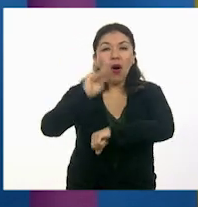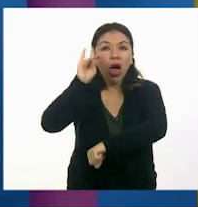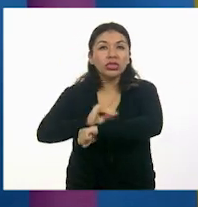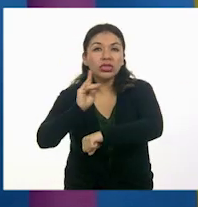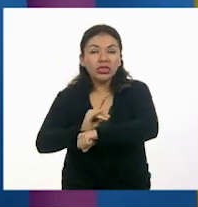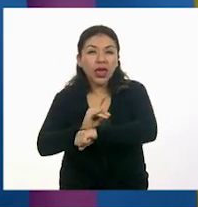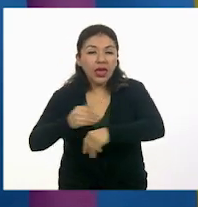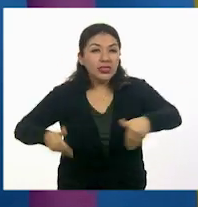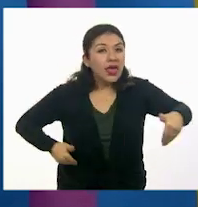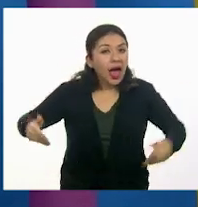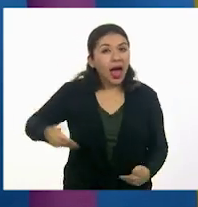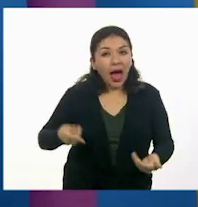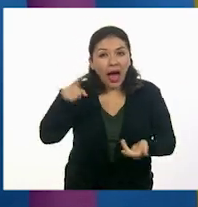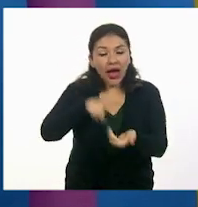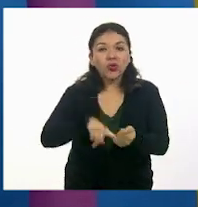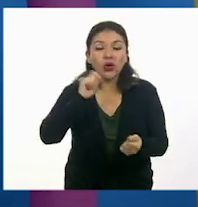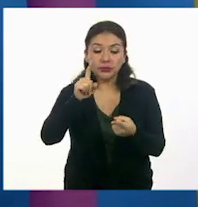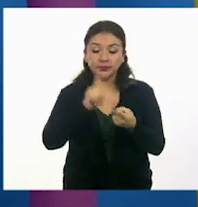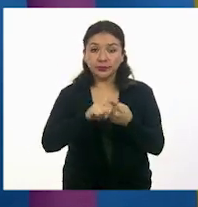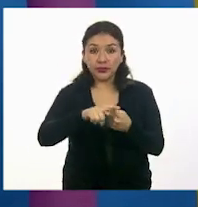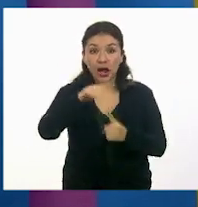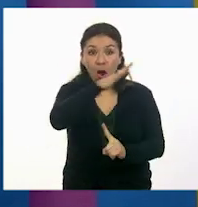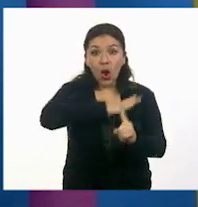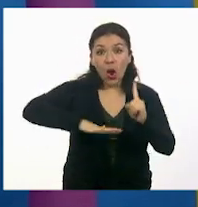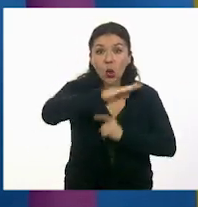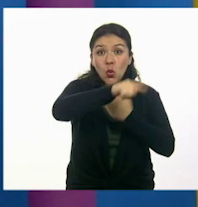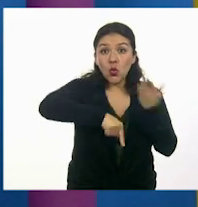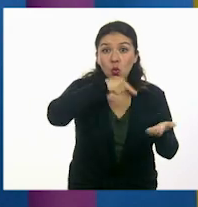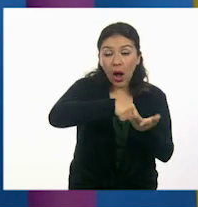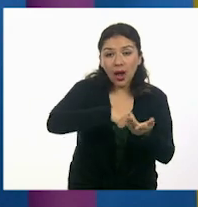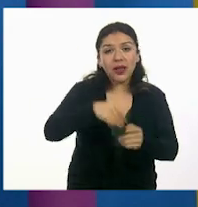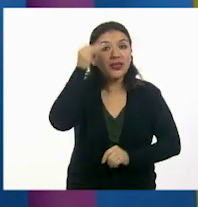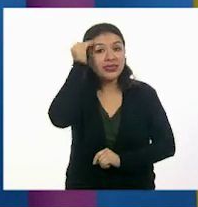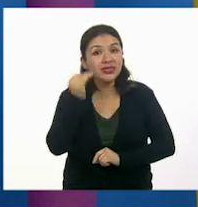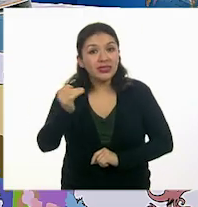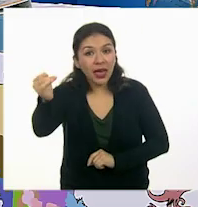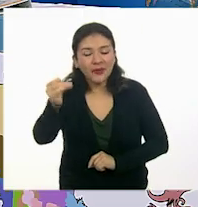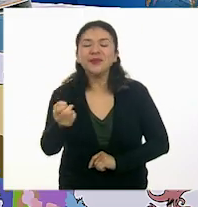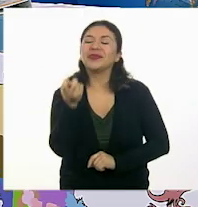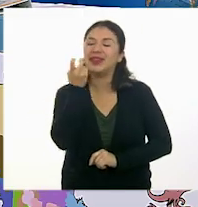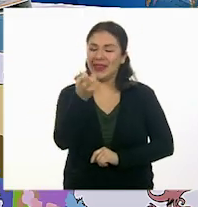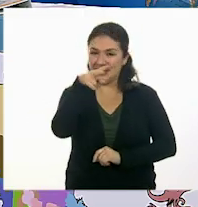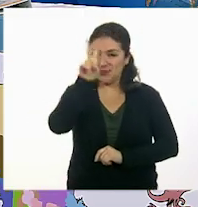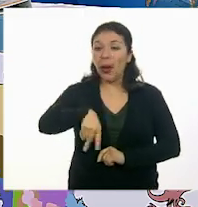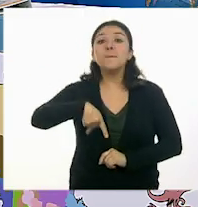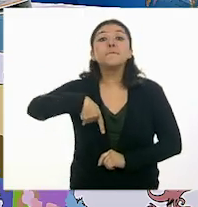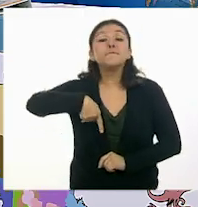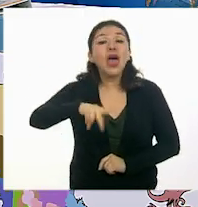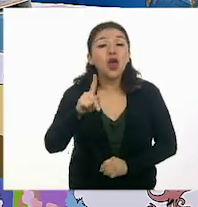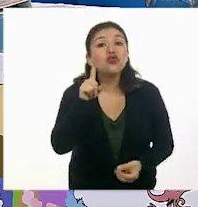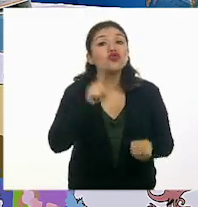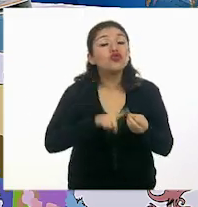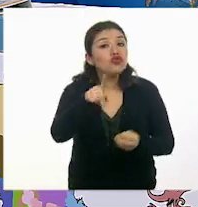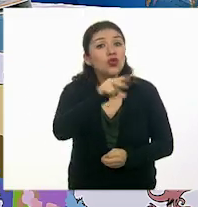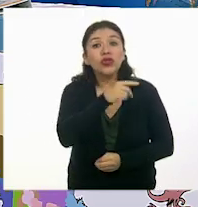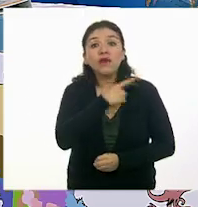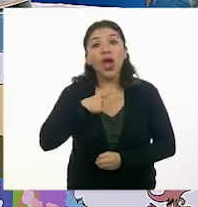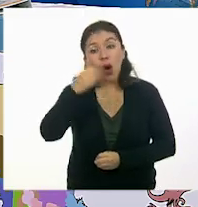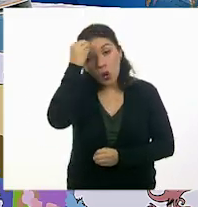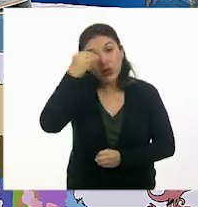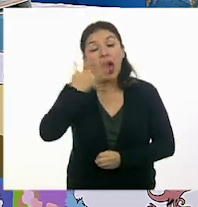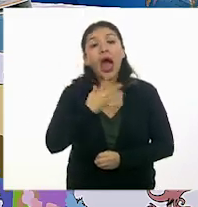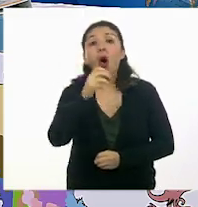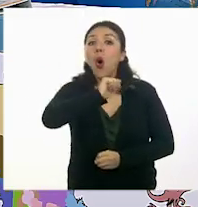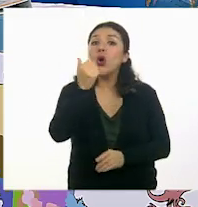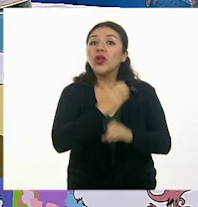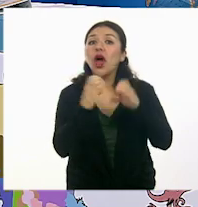y el teatro, que es el espacio y el tiempo. No, exactamente, pero no debemos olvidar que tenemos un tercer